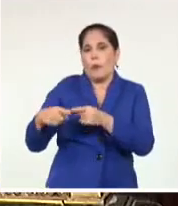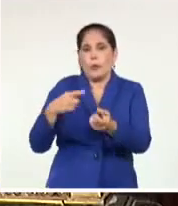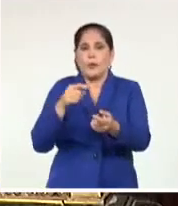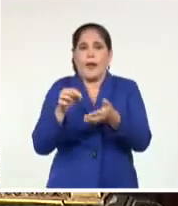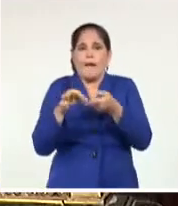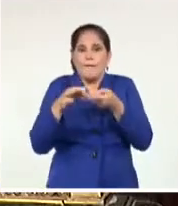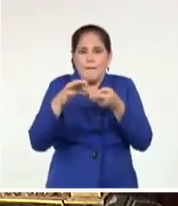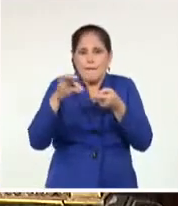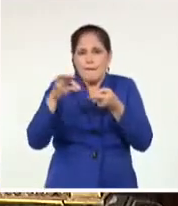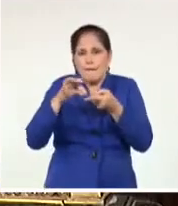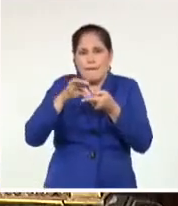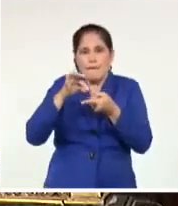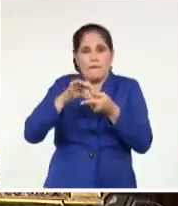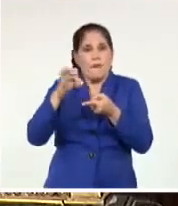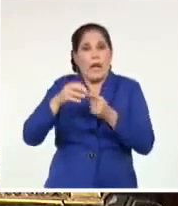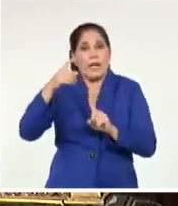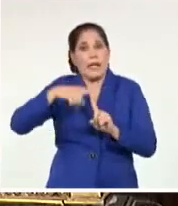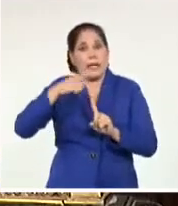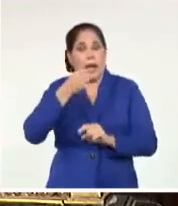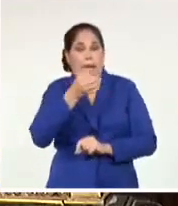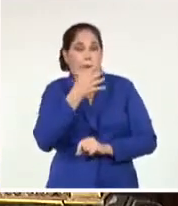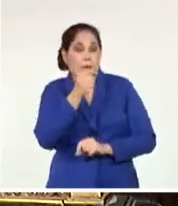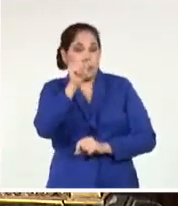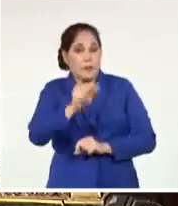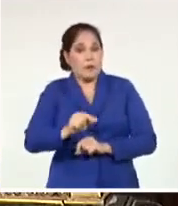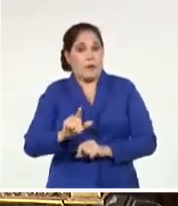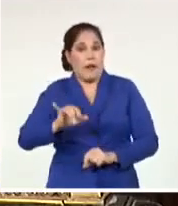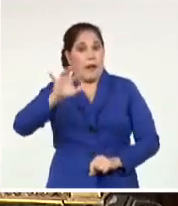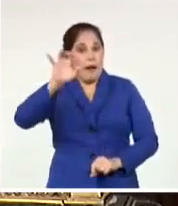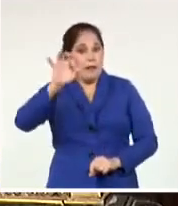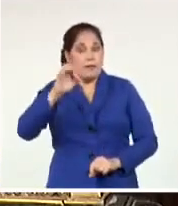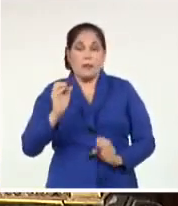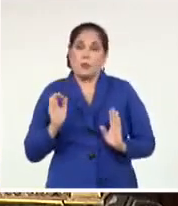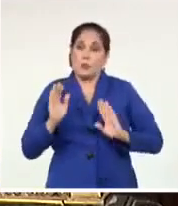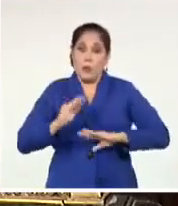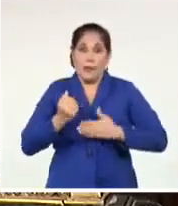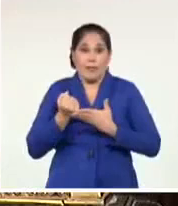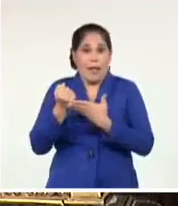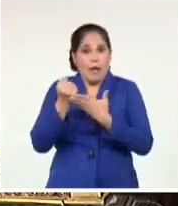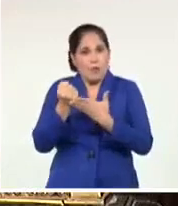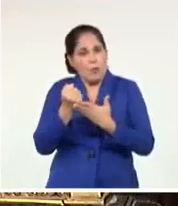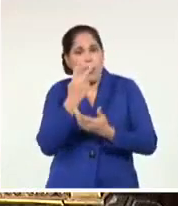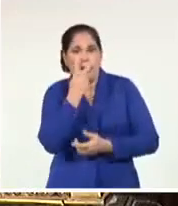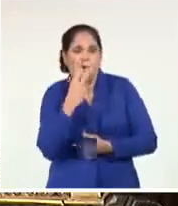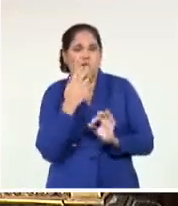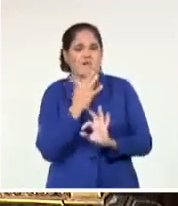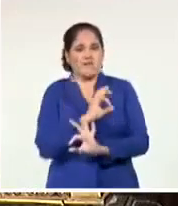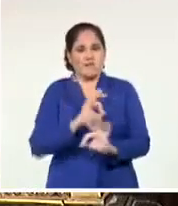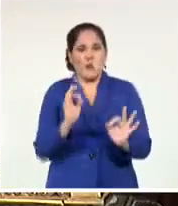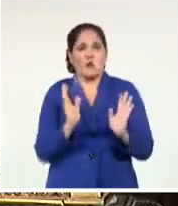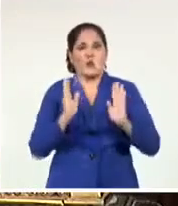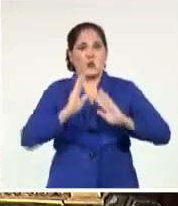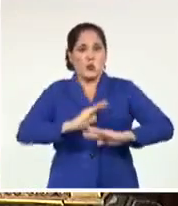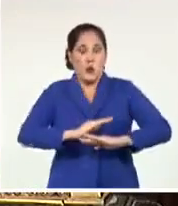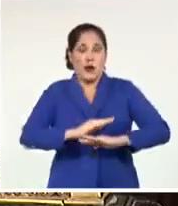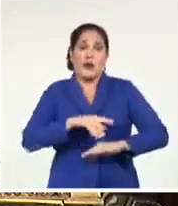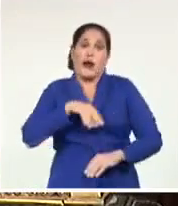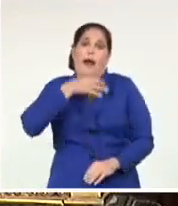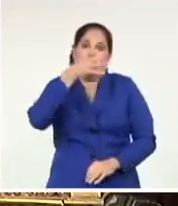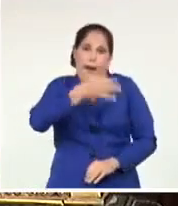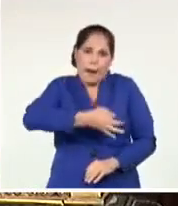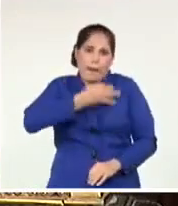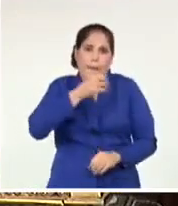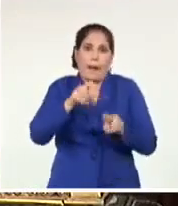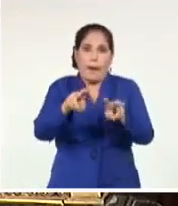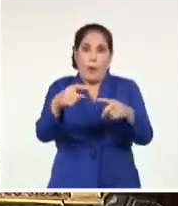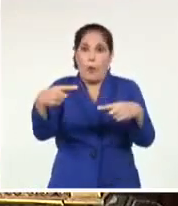personalizar el tratamiento de las personas con cáncer y brindar una atención de calidad. No le tendría que explicar a este